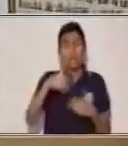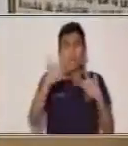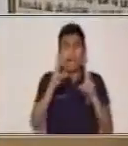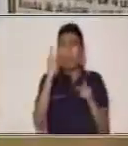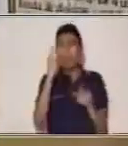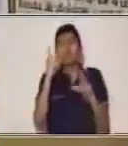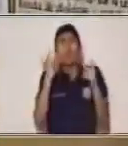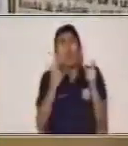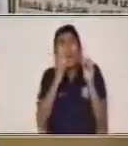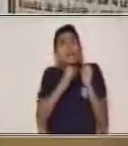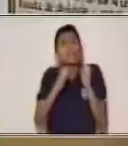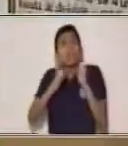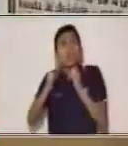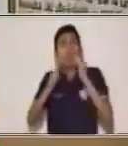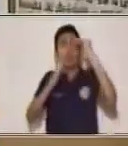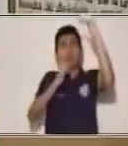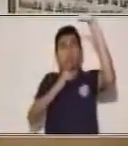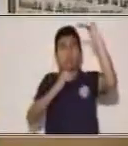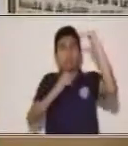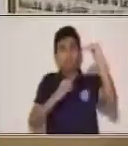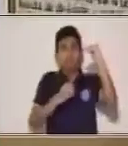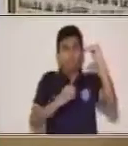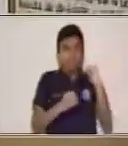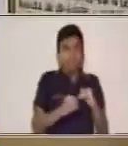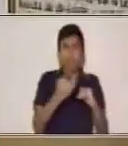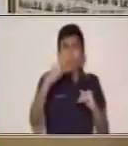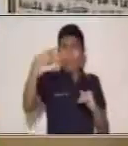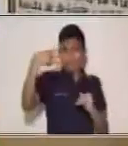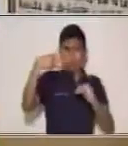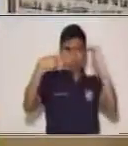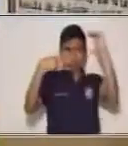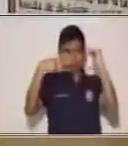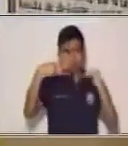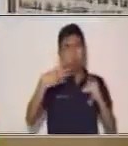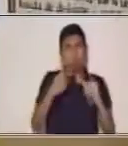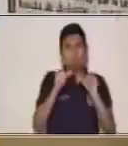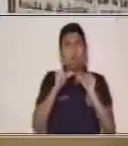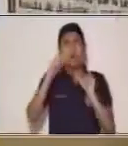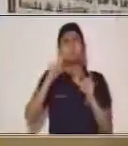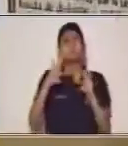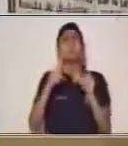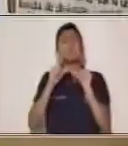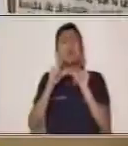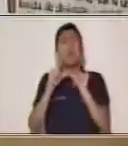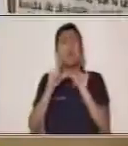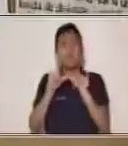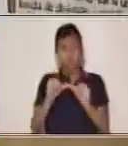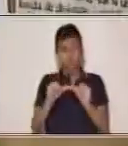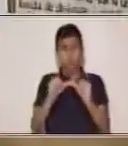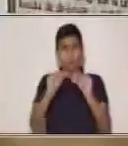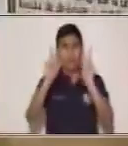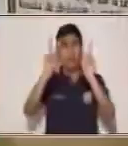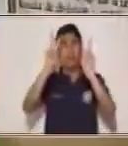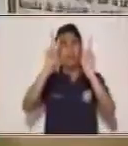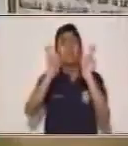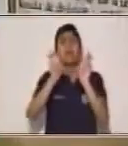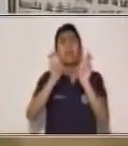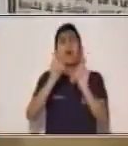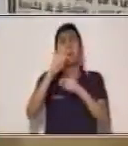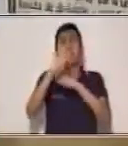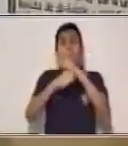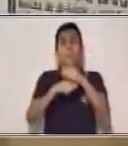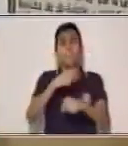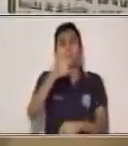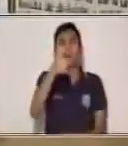estructura del cuento. Entonces, vamos a continuar con el tema de la fábula,